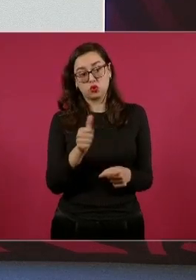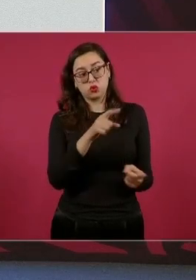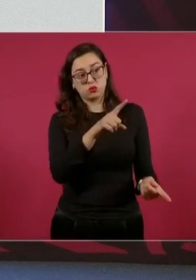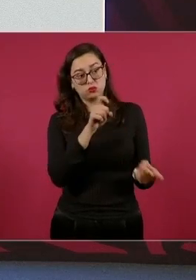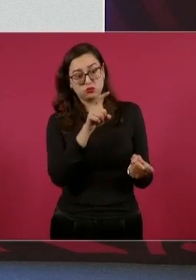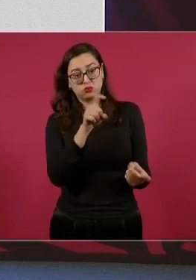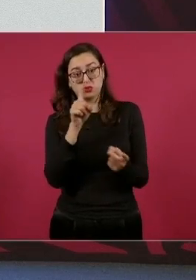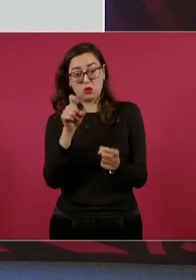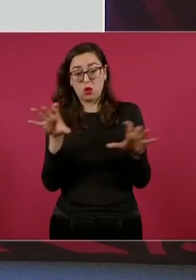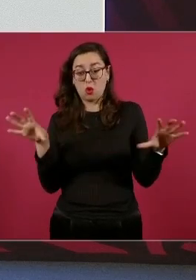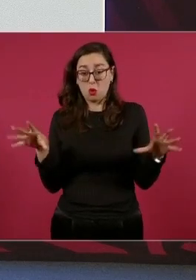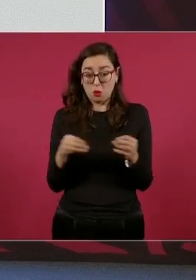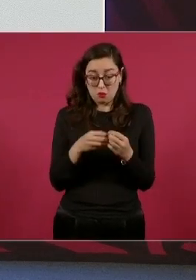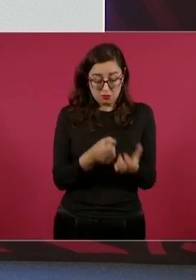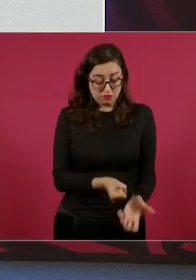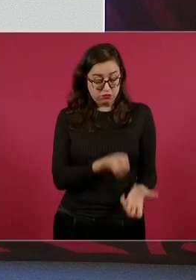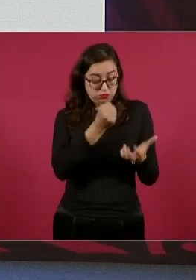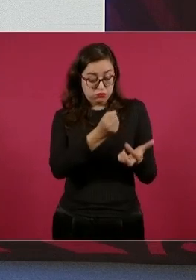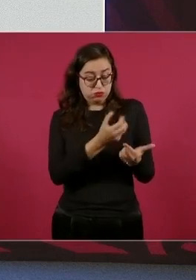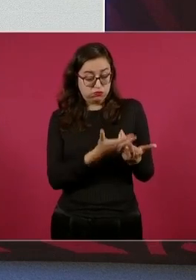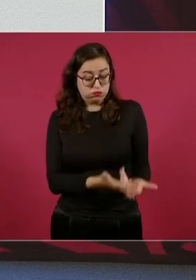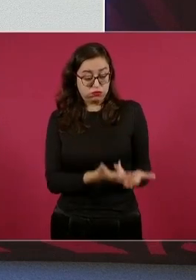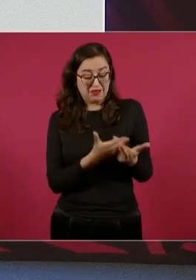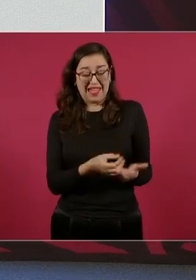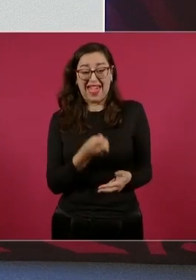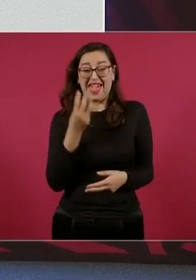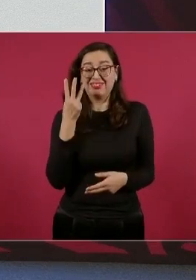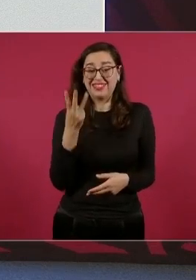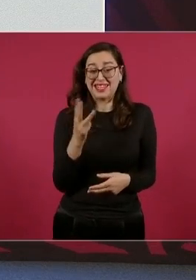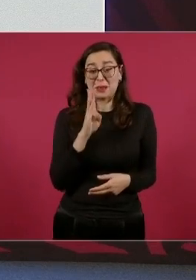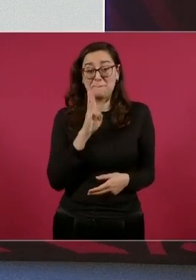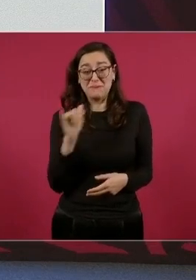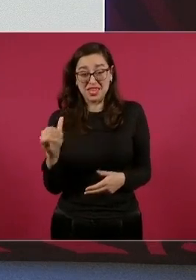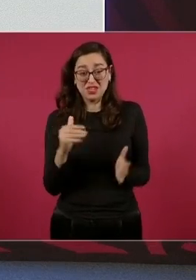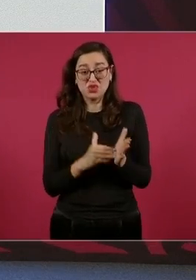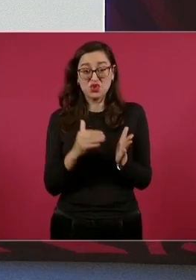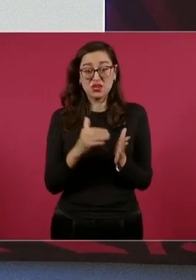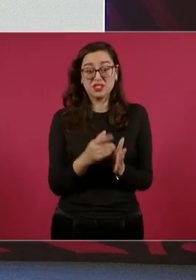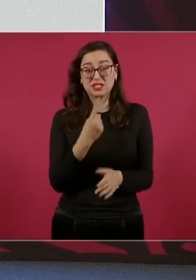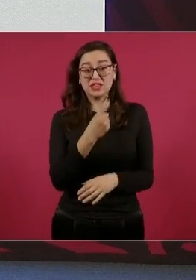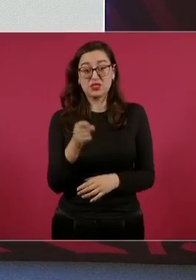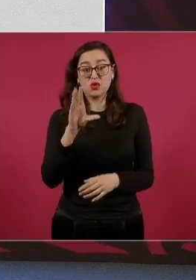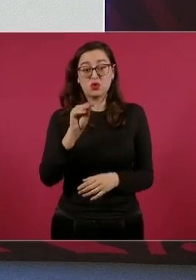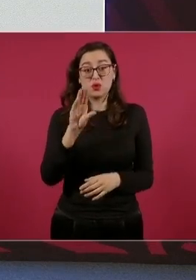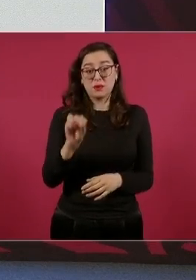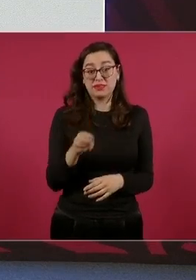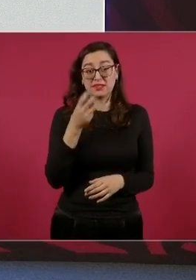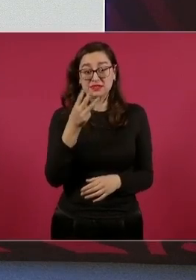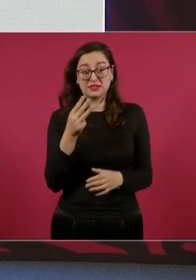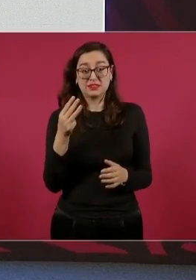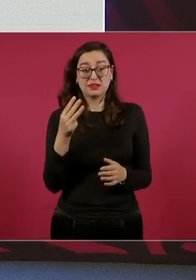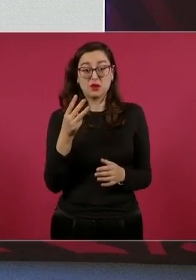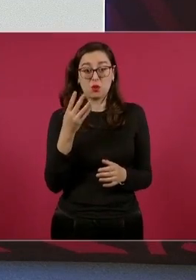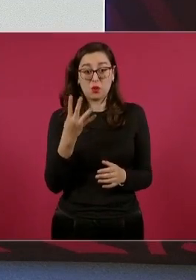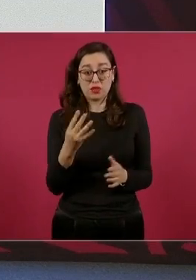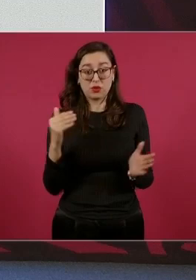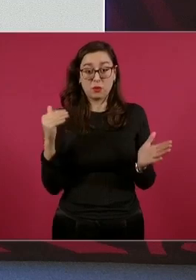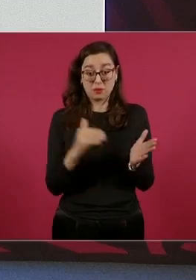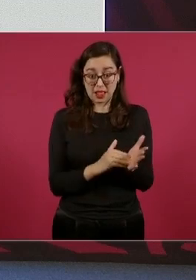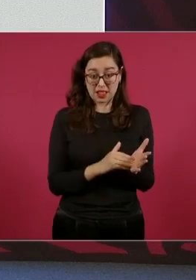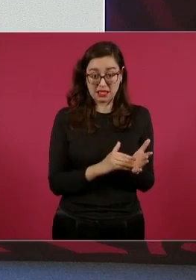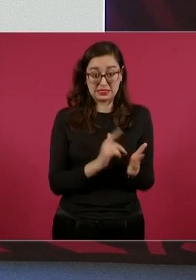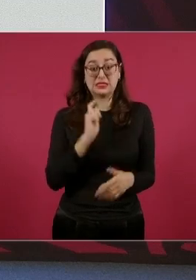ahora 3 billones 194 mil, 203 mil millones más